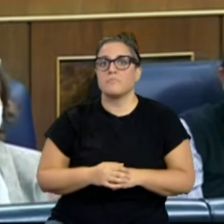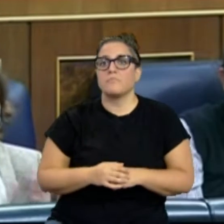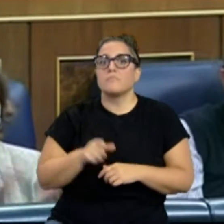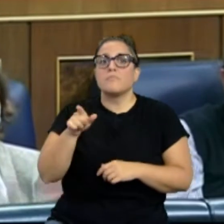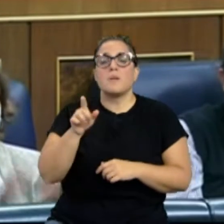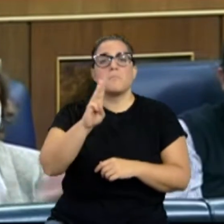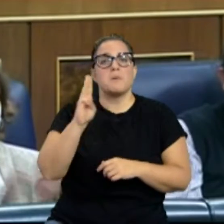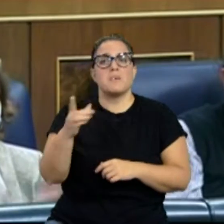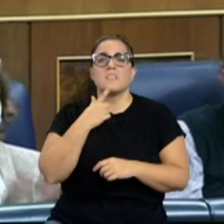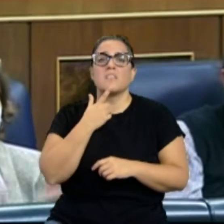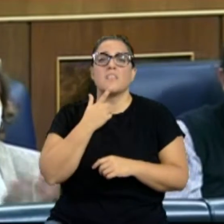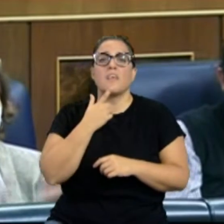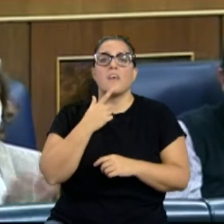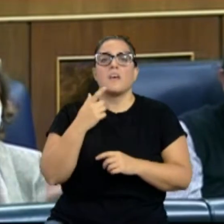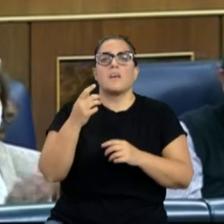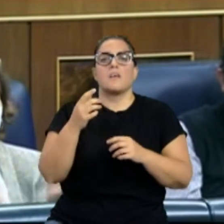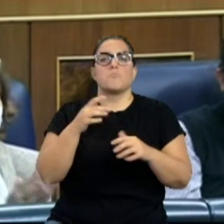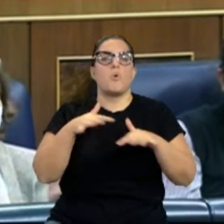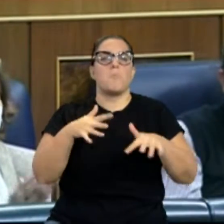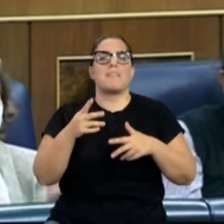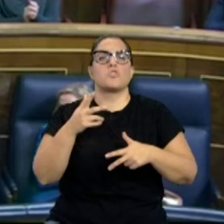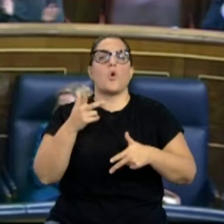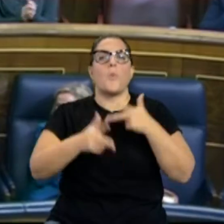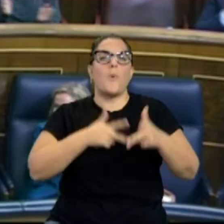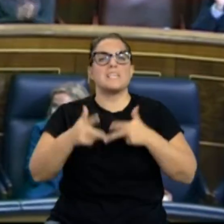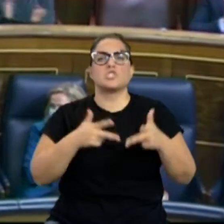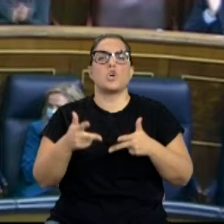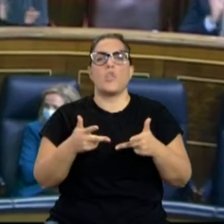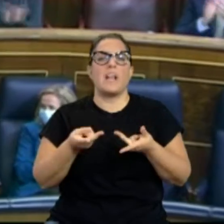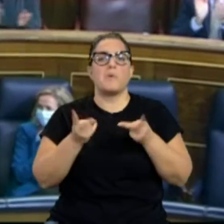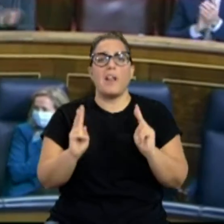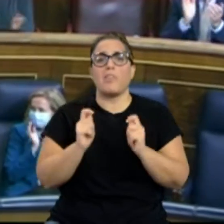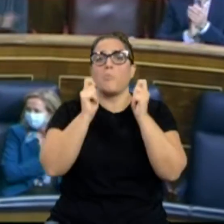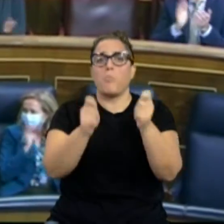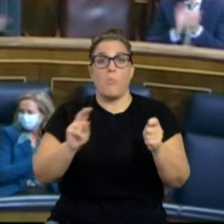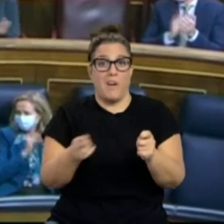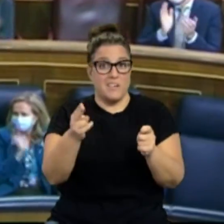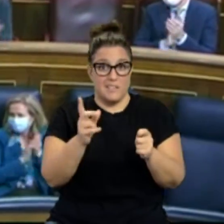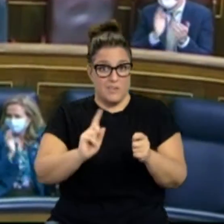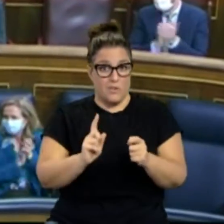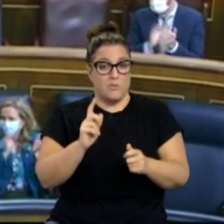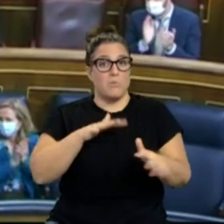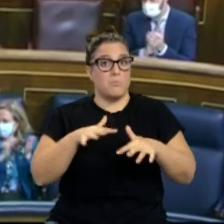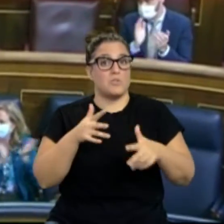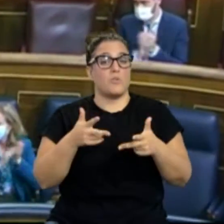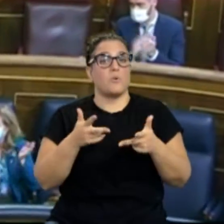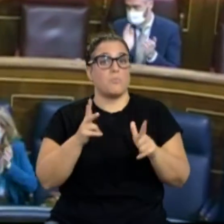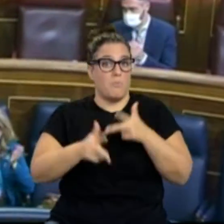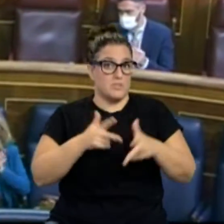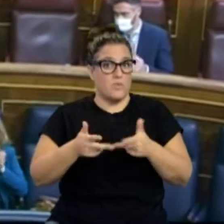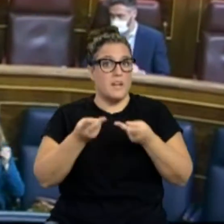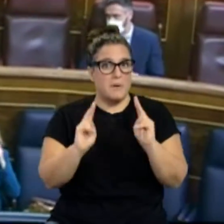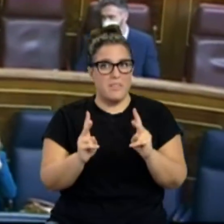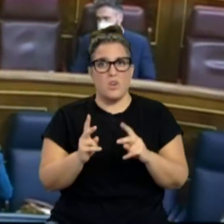como movimiento gasto de liberación fue un gobierno del Partido Popular. El gobierno que recortó la dependencia, la sanidad, la educación